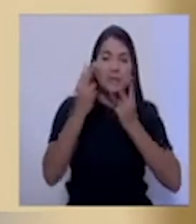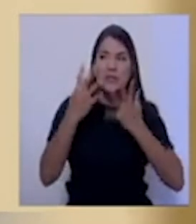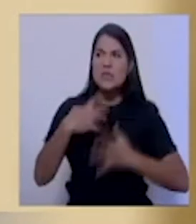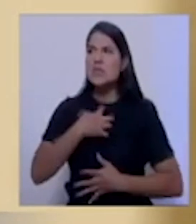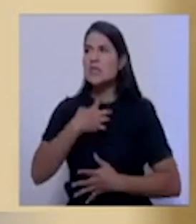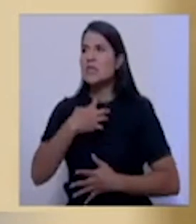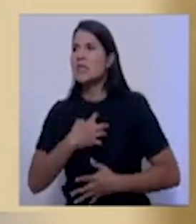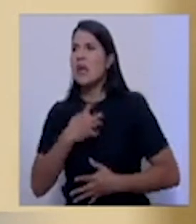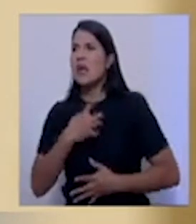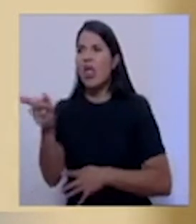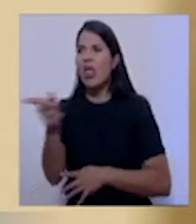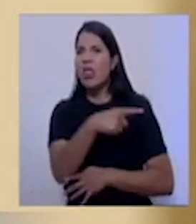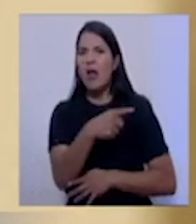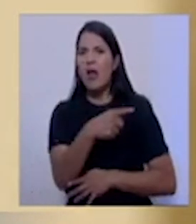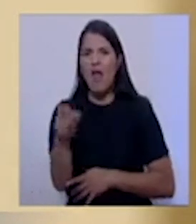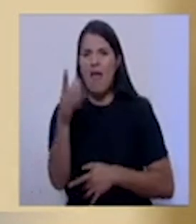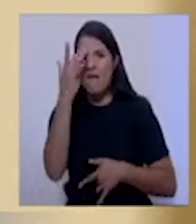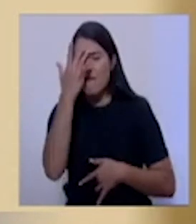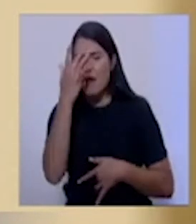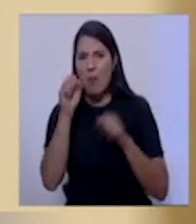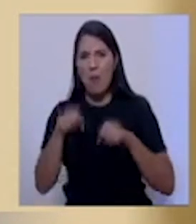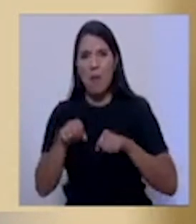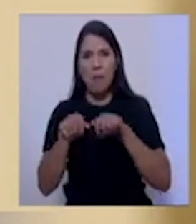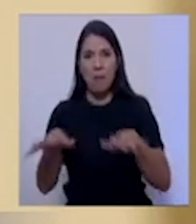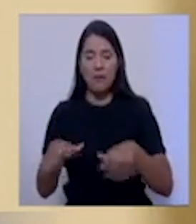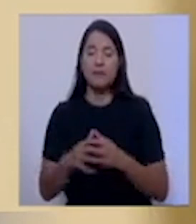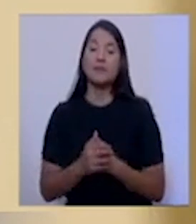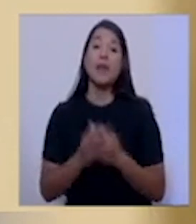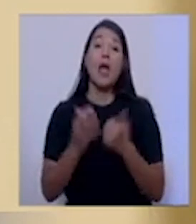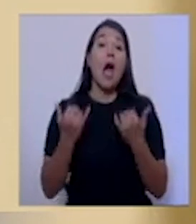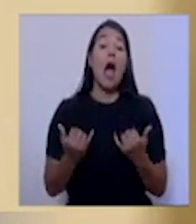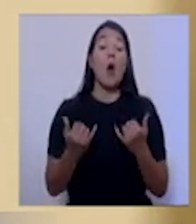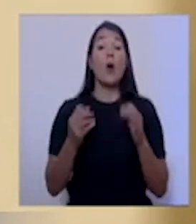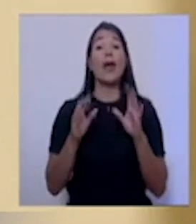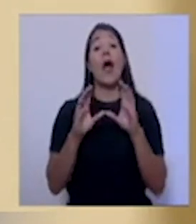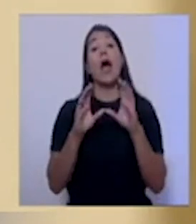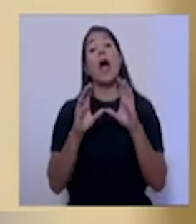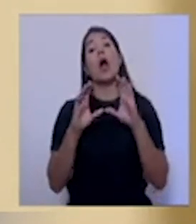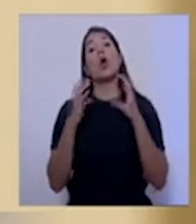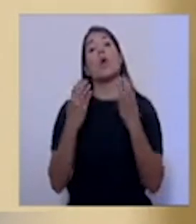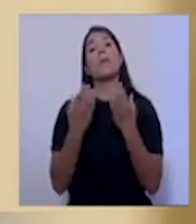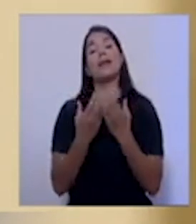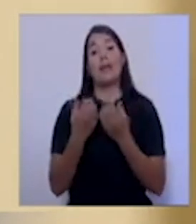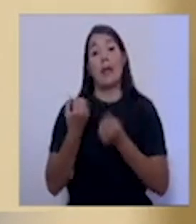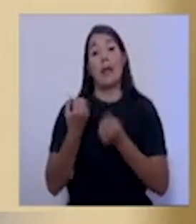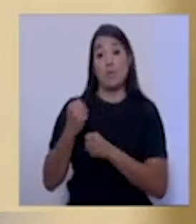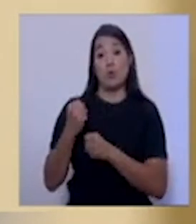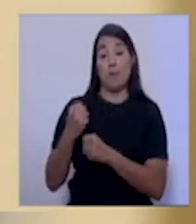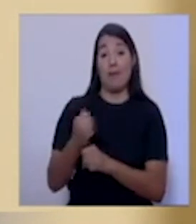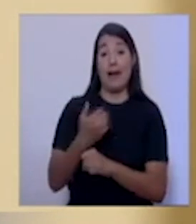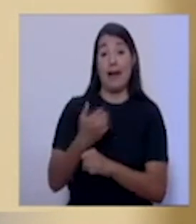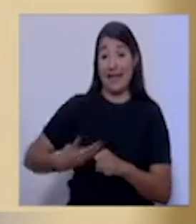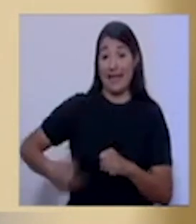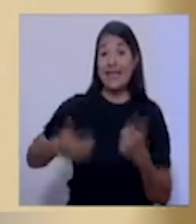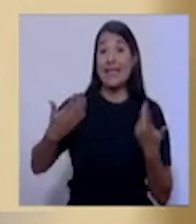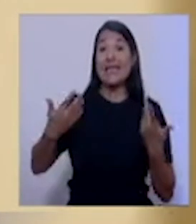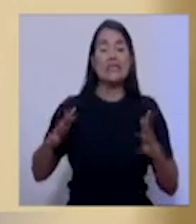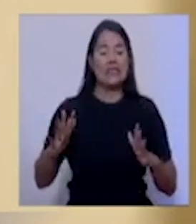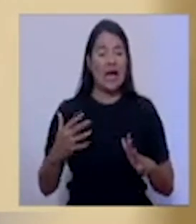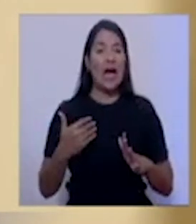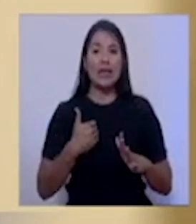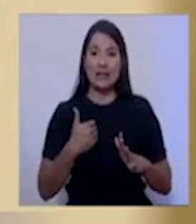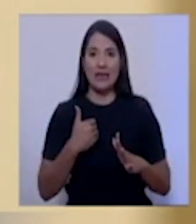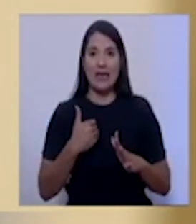Desde la perspectiva de la pregunta que se plantea, el Comité Municipal de Emergencias de Heredia tiene definidos, identificados y